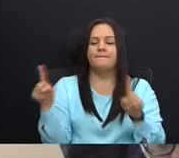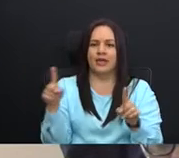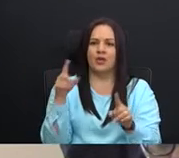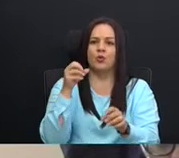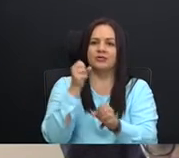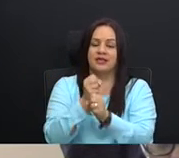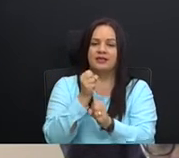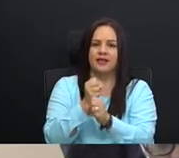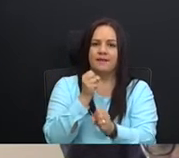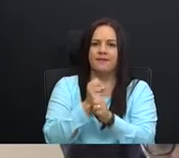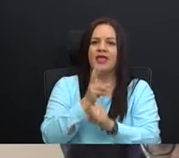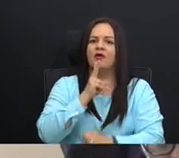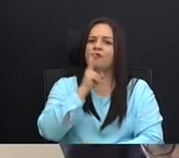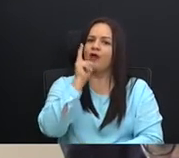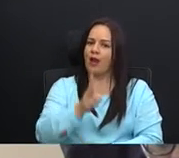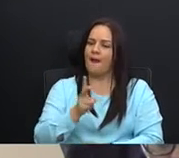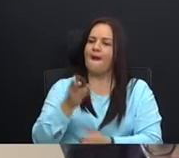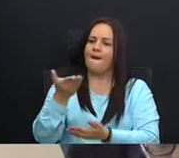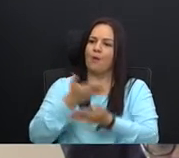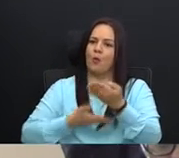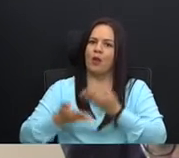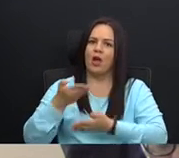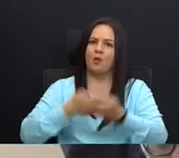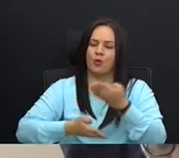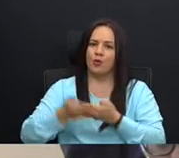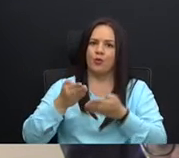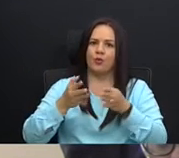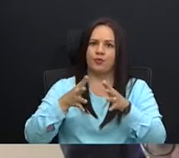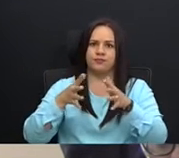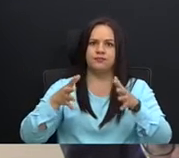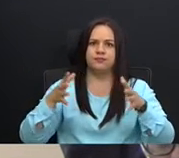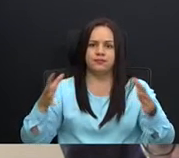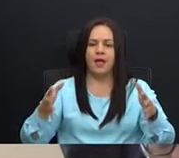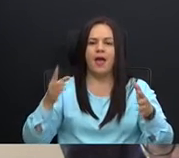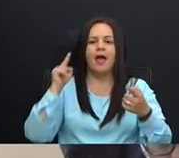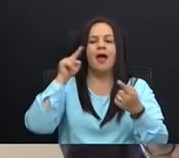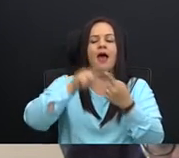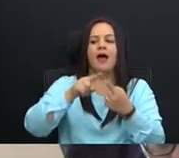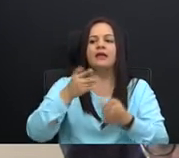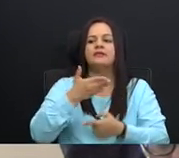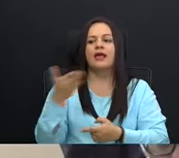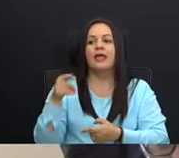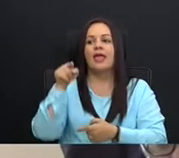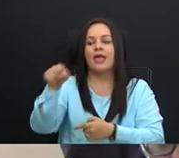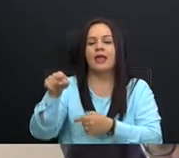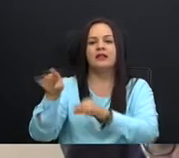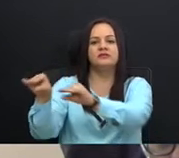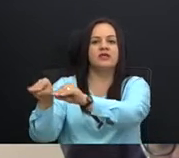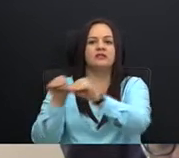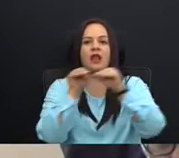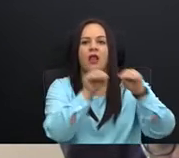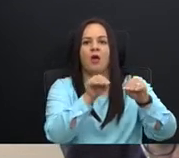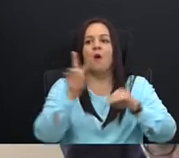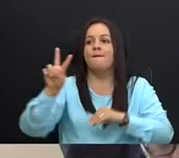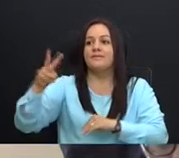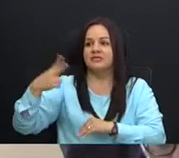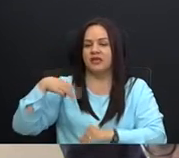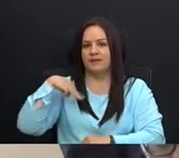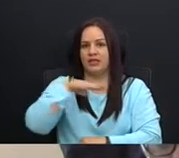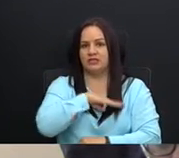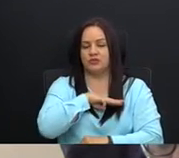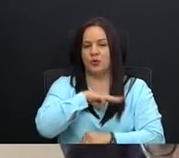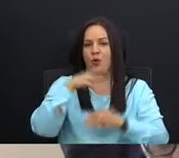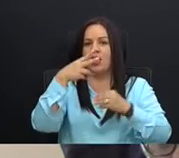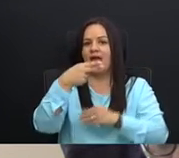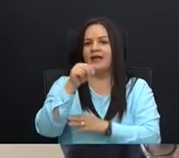y en realidad, me colaboró, intensamente, hasta que, se trasladó, como viceministro de Hacienda, en las tareas